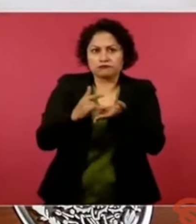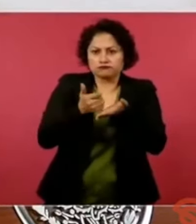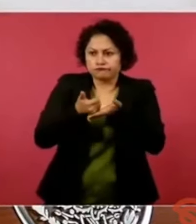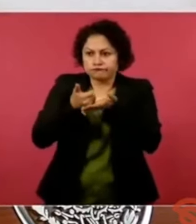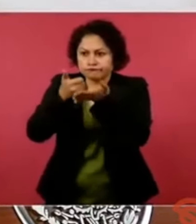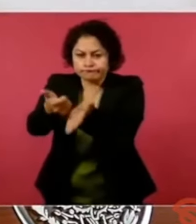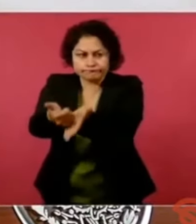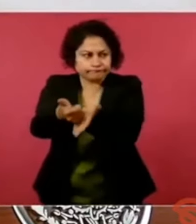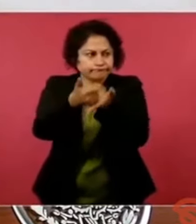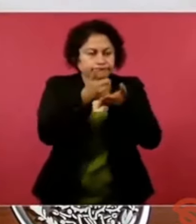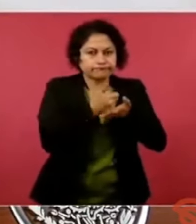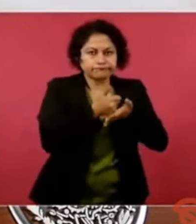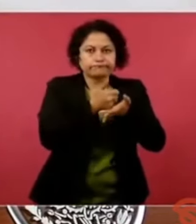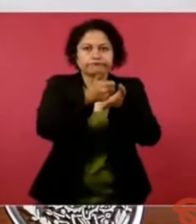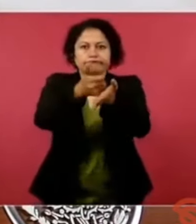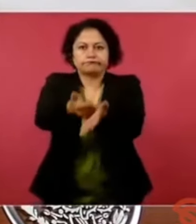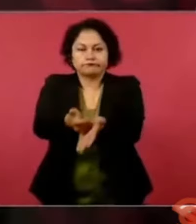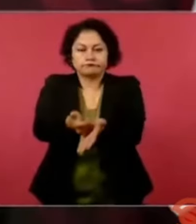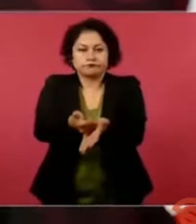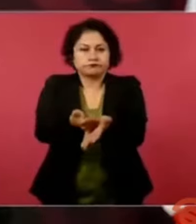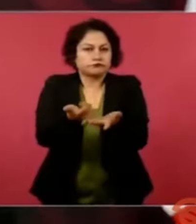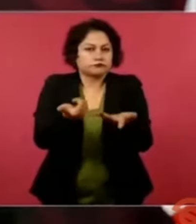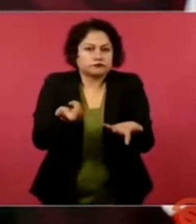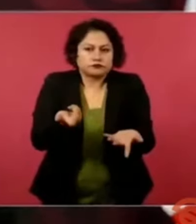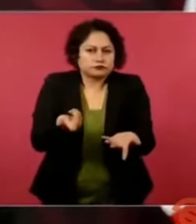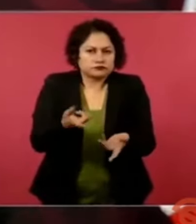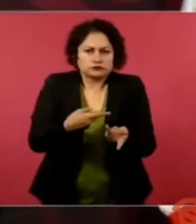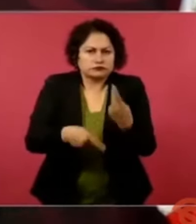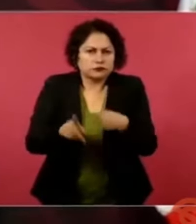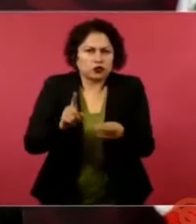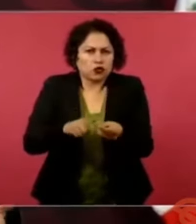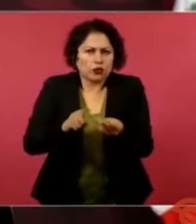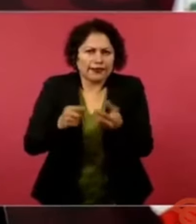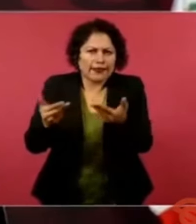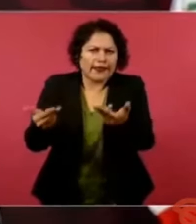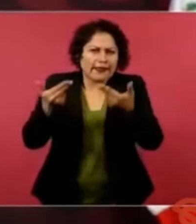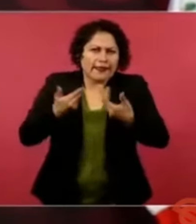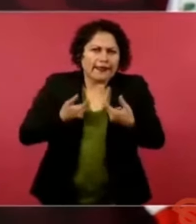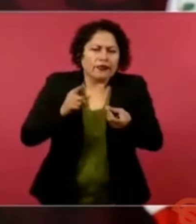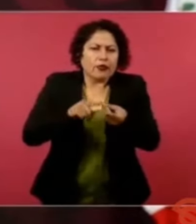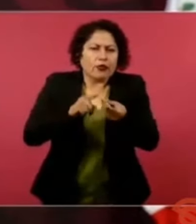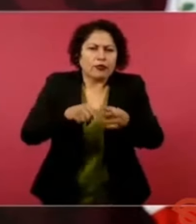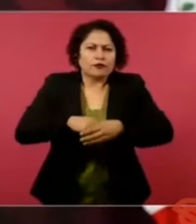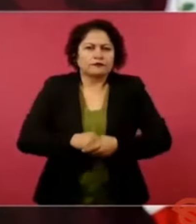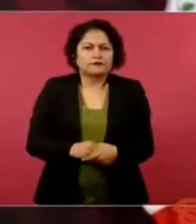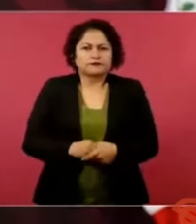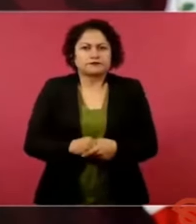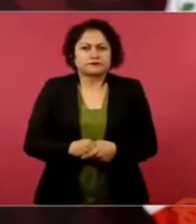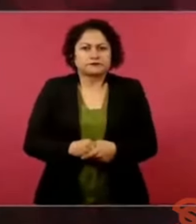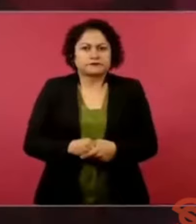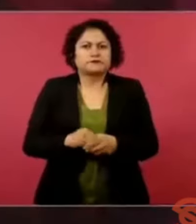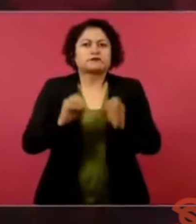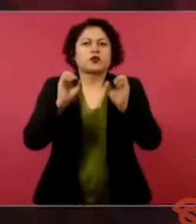de dónde viene la mano si no había trabajo asalariado,